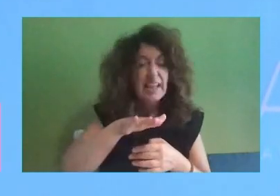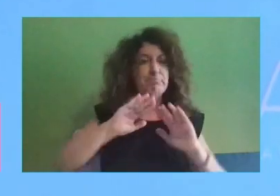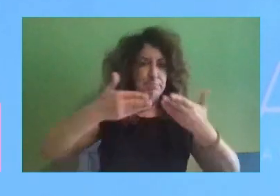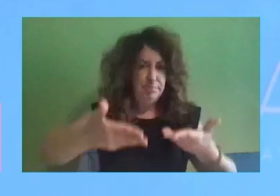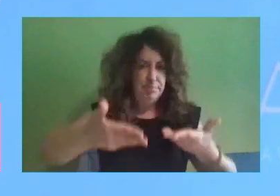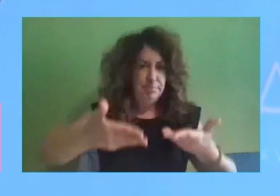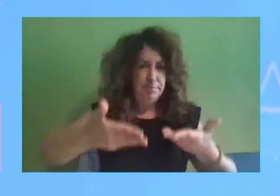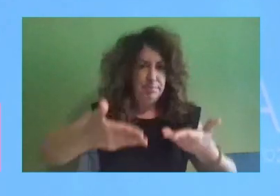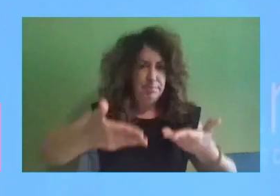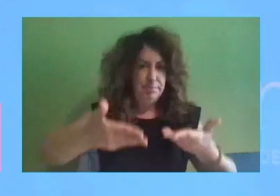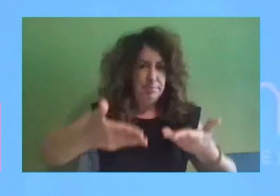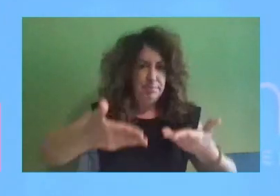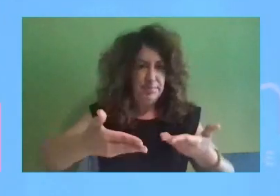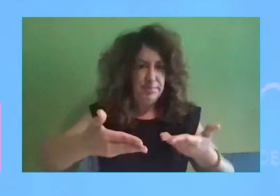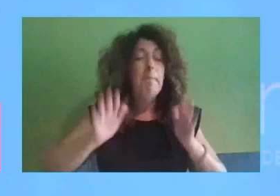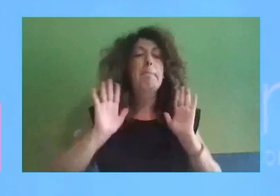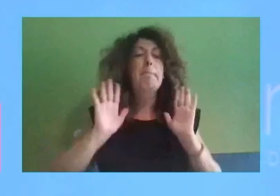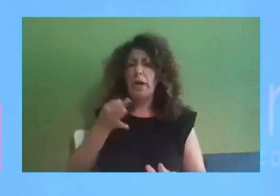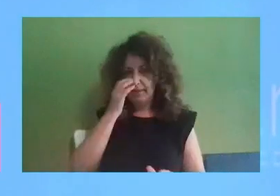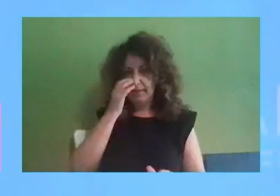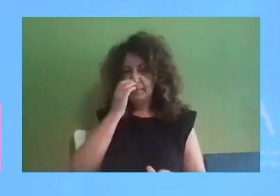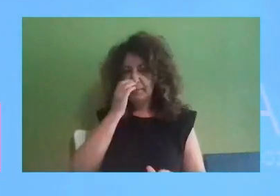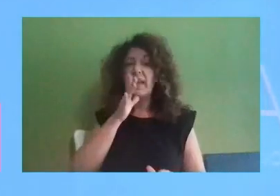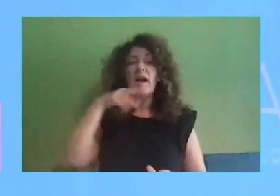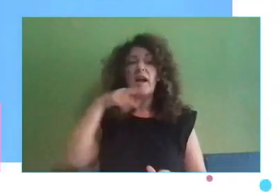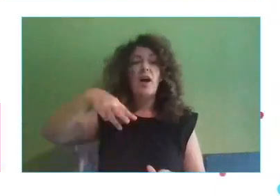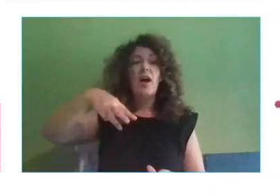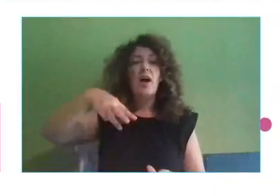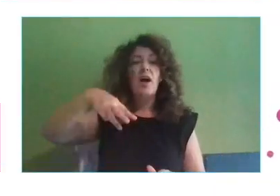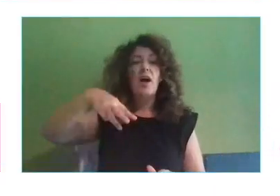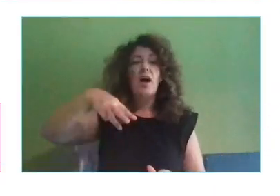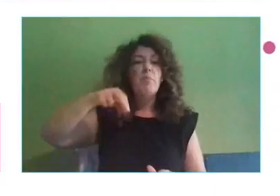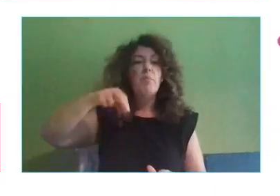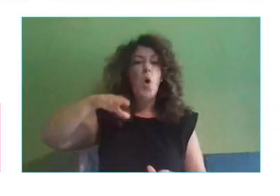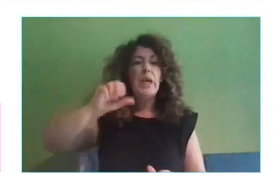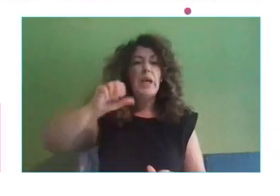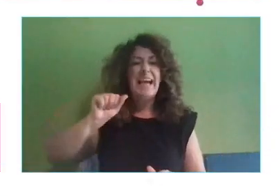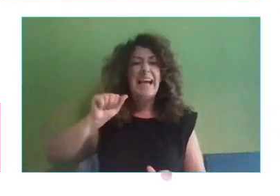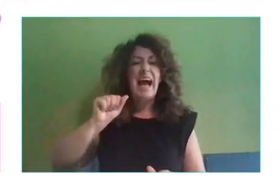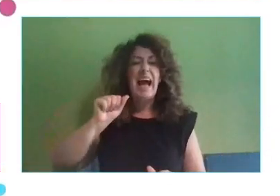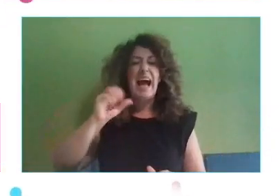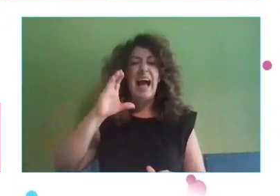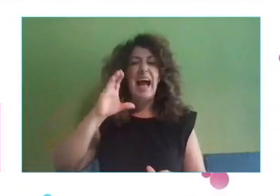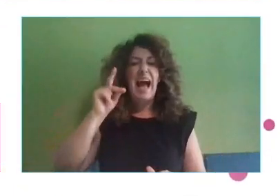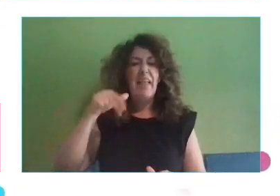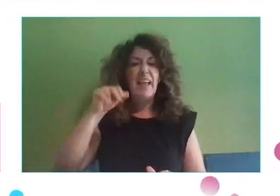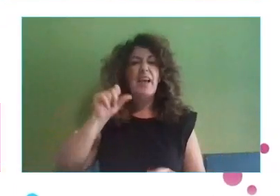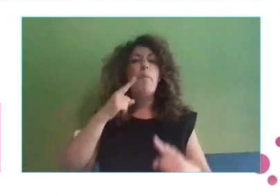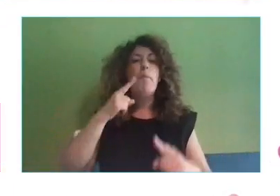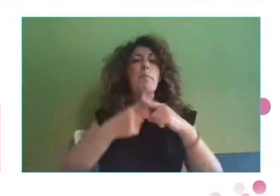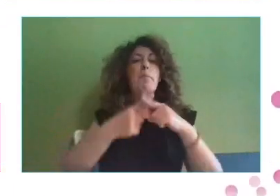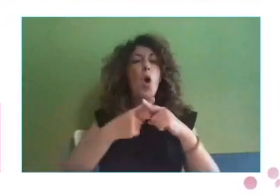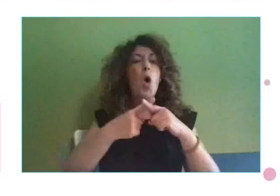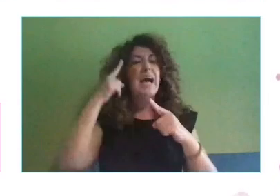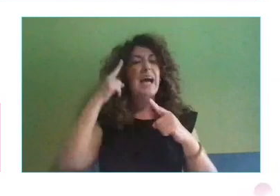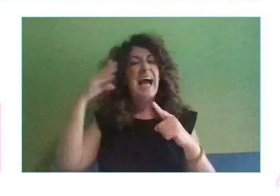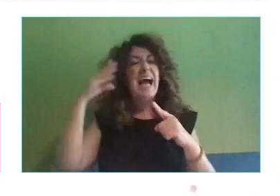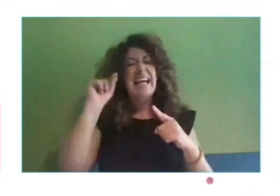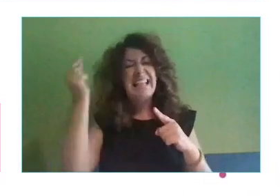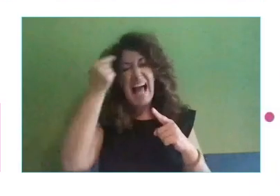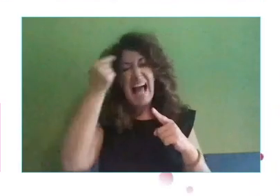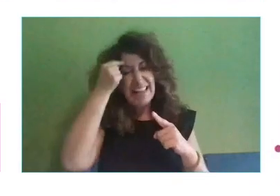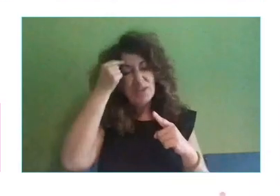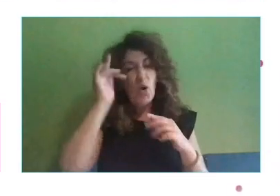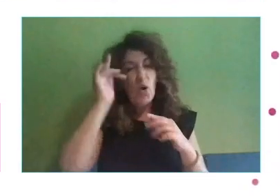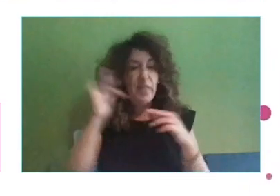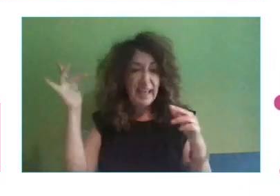ahora con Mónica Cadenas. Ella es directora del programa por talento digital de la Fundación ONCE e Inserta. La tenemos ya